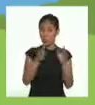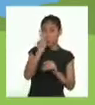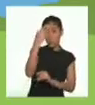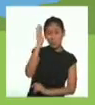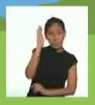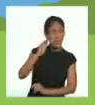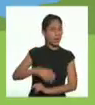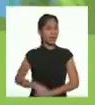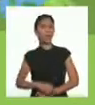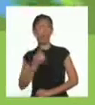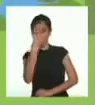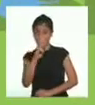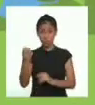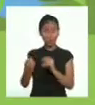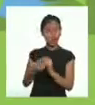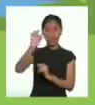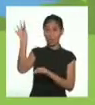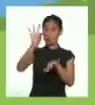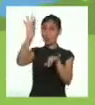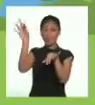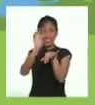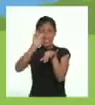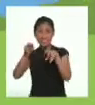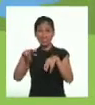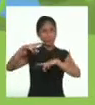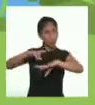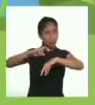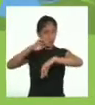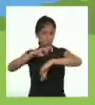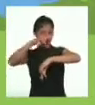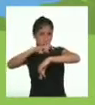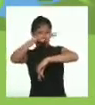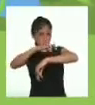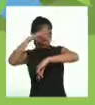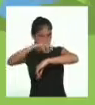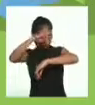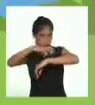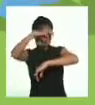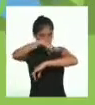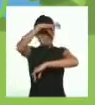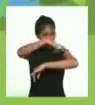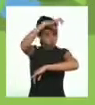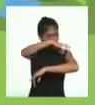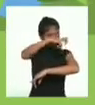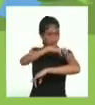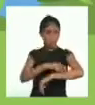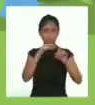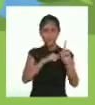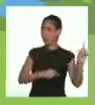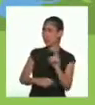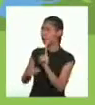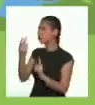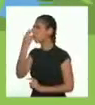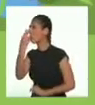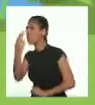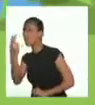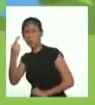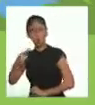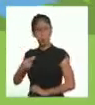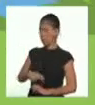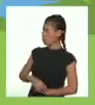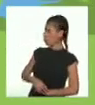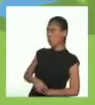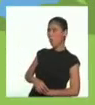Un día vio a una araña que tejía su tela. Se acercó y admiró,